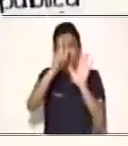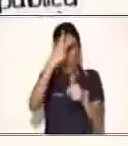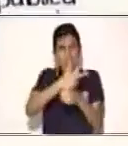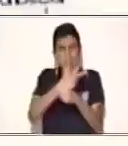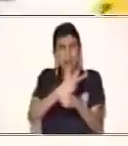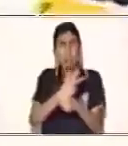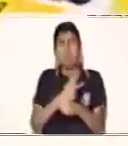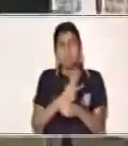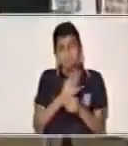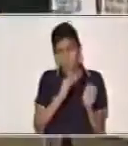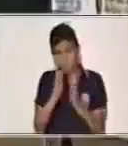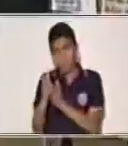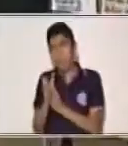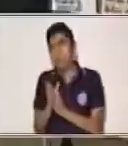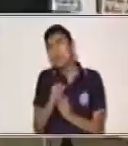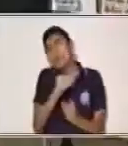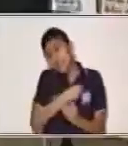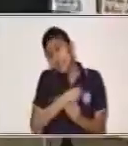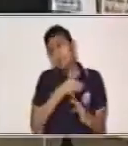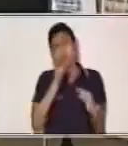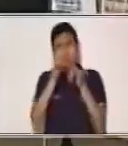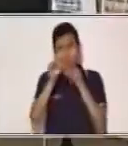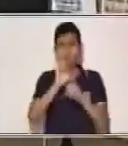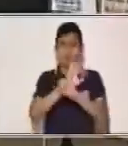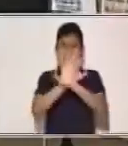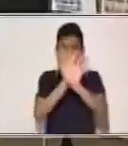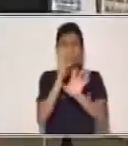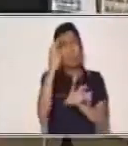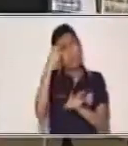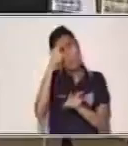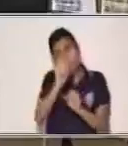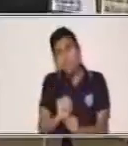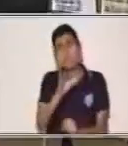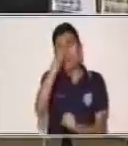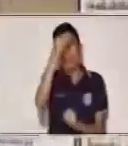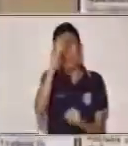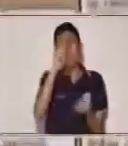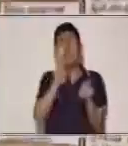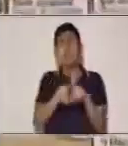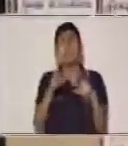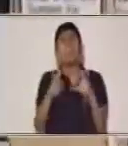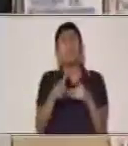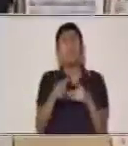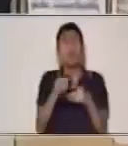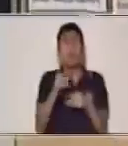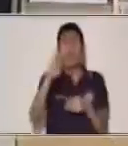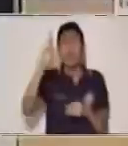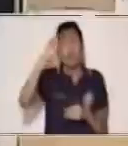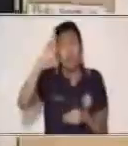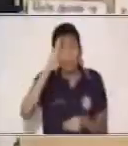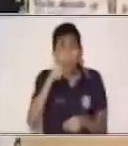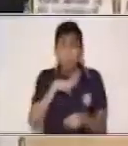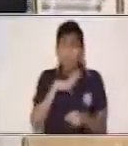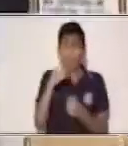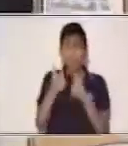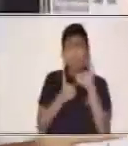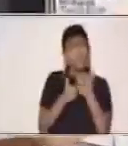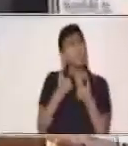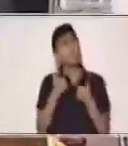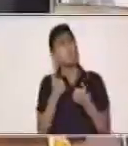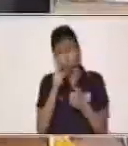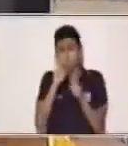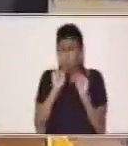hayas aprendido las diferencias en los temas de hoy y que te haya quedado claro. Recuerda que cualquier cosa tú puedes ir